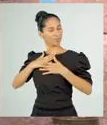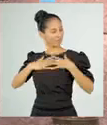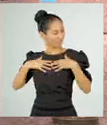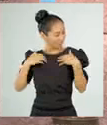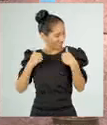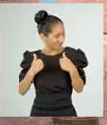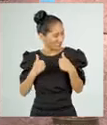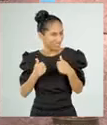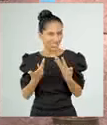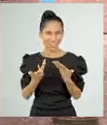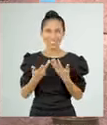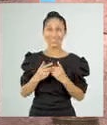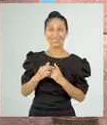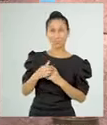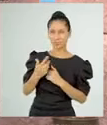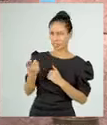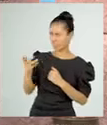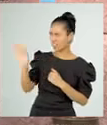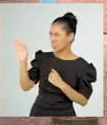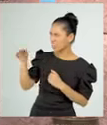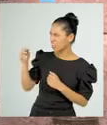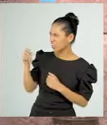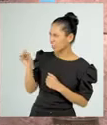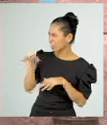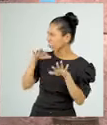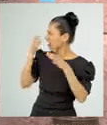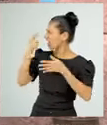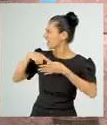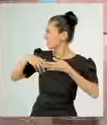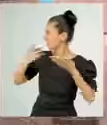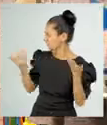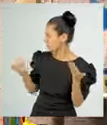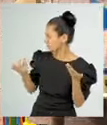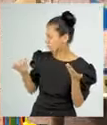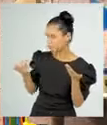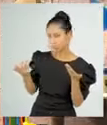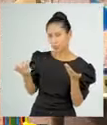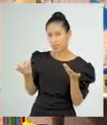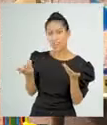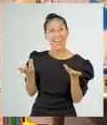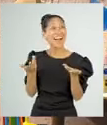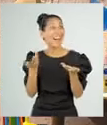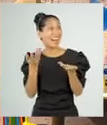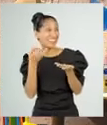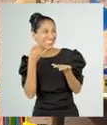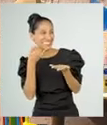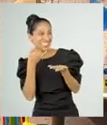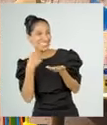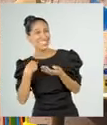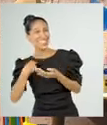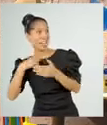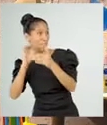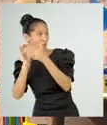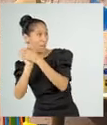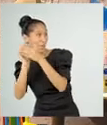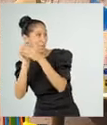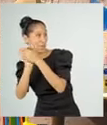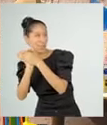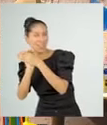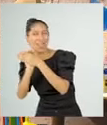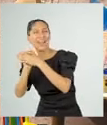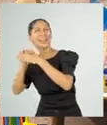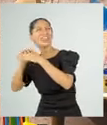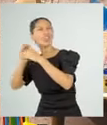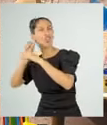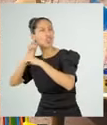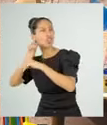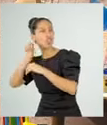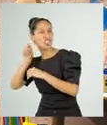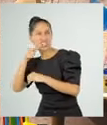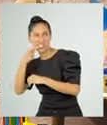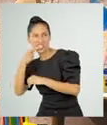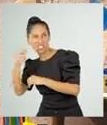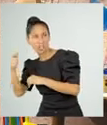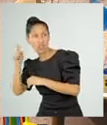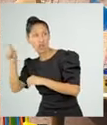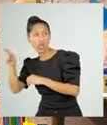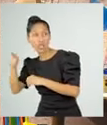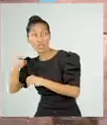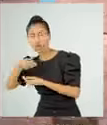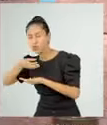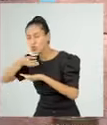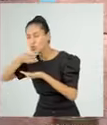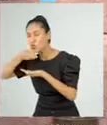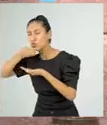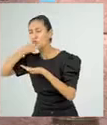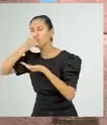cómo te fue. Cori, ¿qué haces? Ah, le estoy dando una receta buenísima a mi prima para la